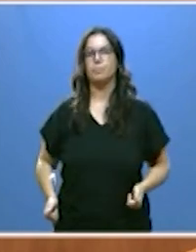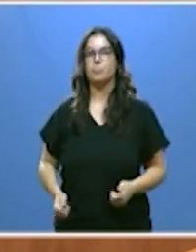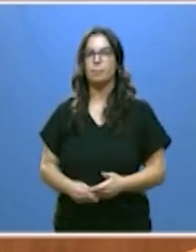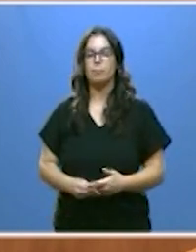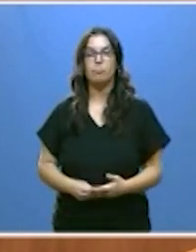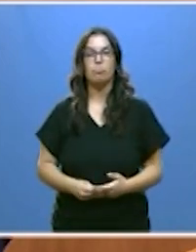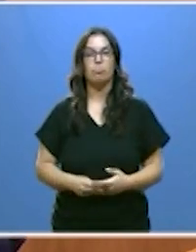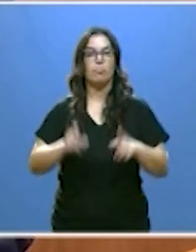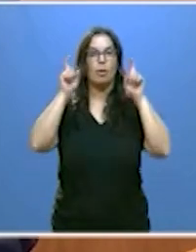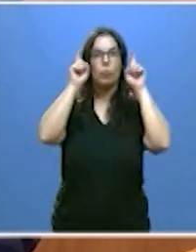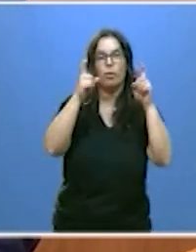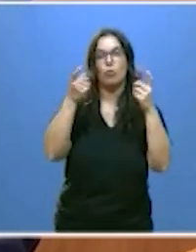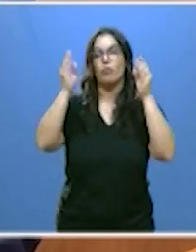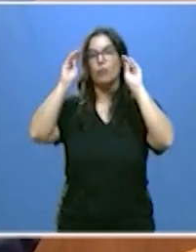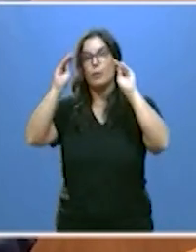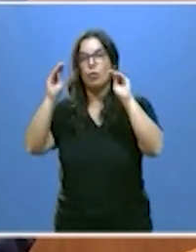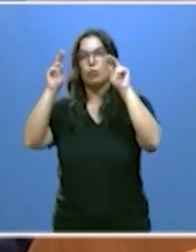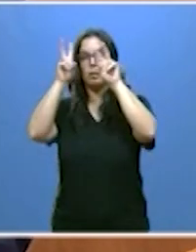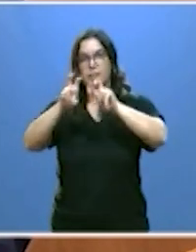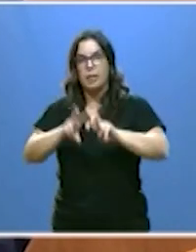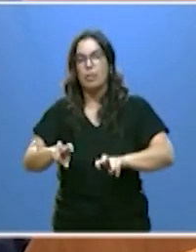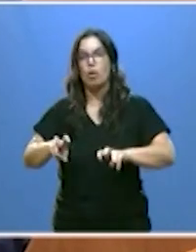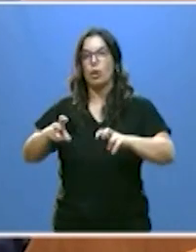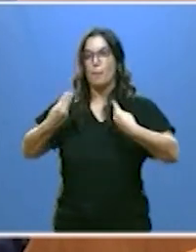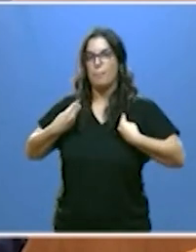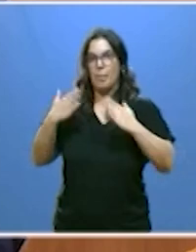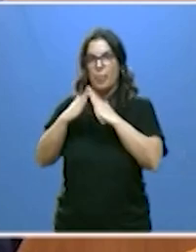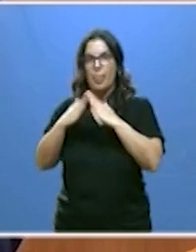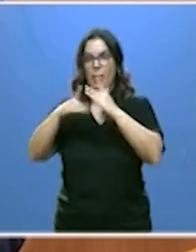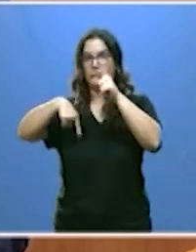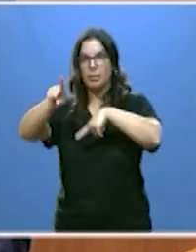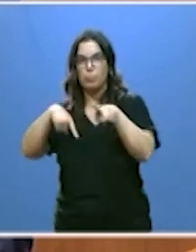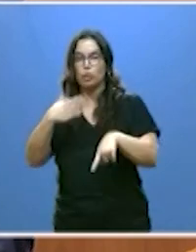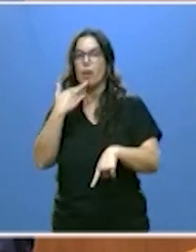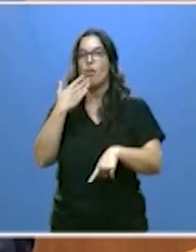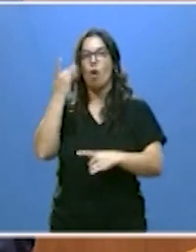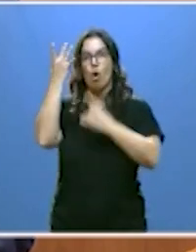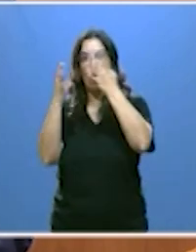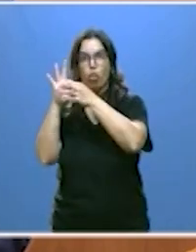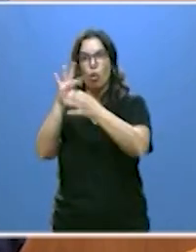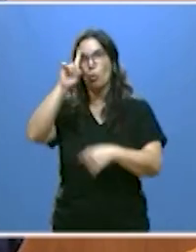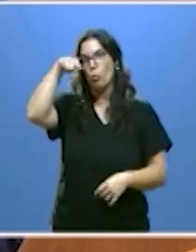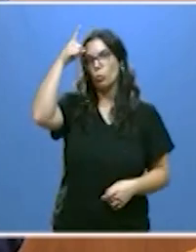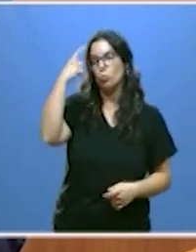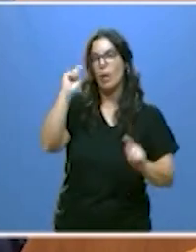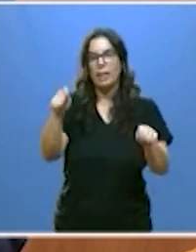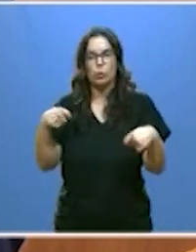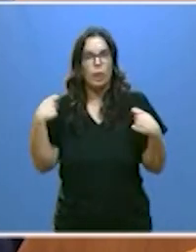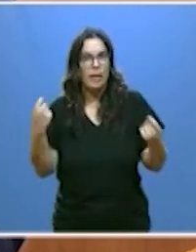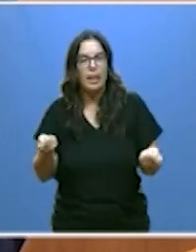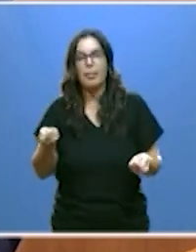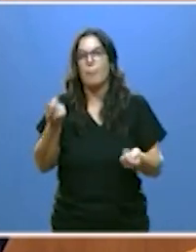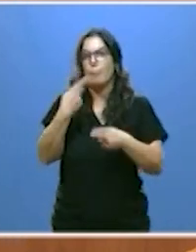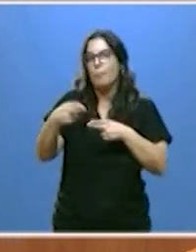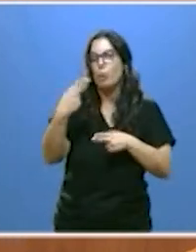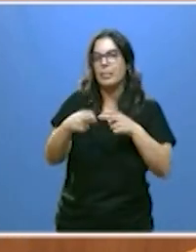educación en formación en investigación en vivienda en transporte en ocio vinculado a la cultura en la naturaleza en